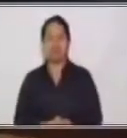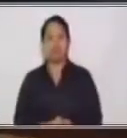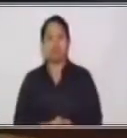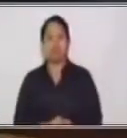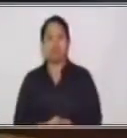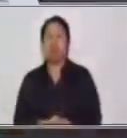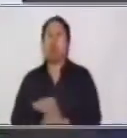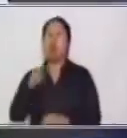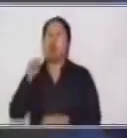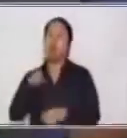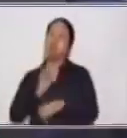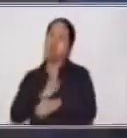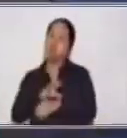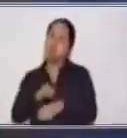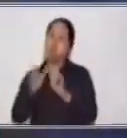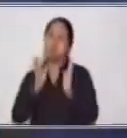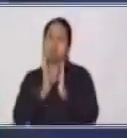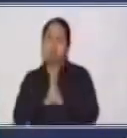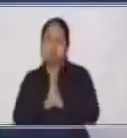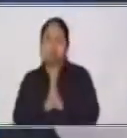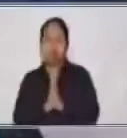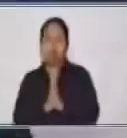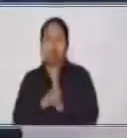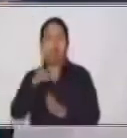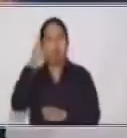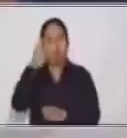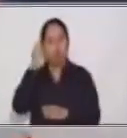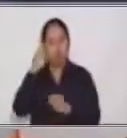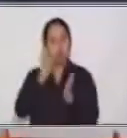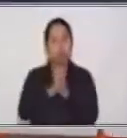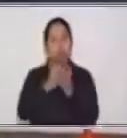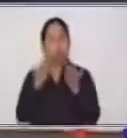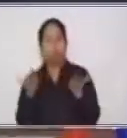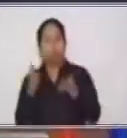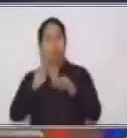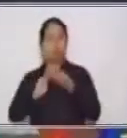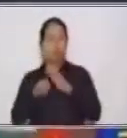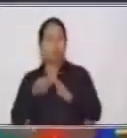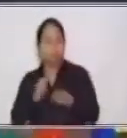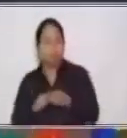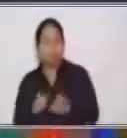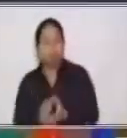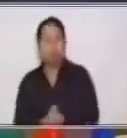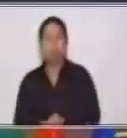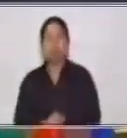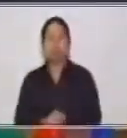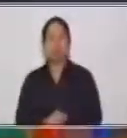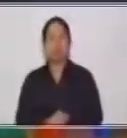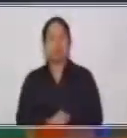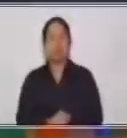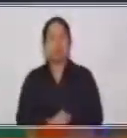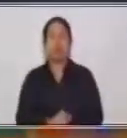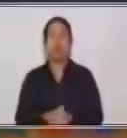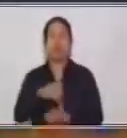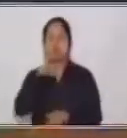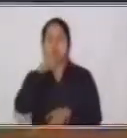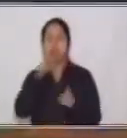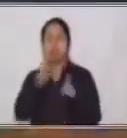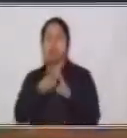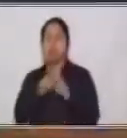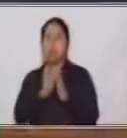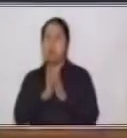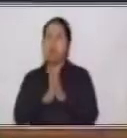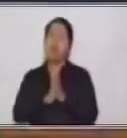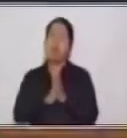algunas recomendaciones más, por favor, debes de tener a la mano tu cuaderno de Matemática. Ese cuaderno si es de Matemática, de preferencia tiene que tener